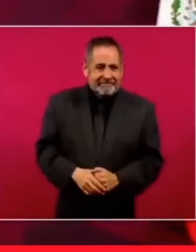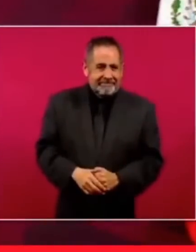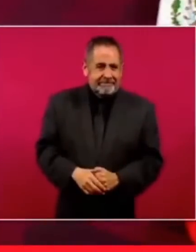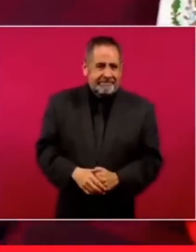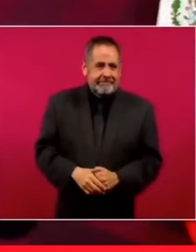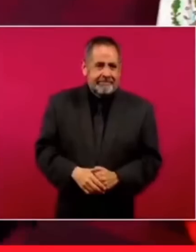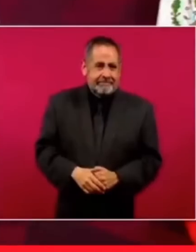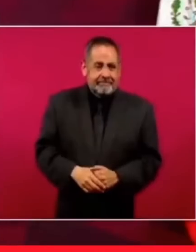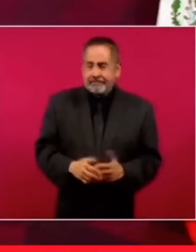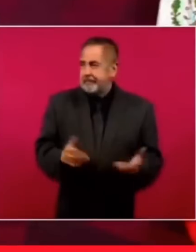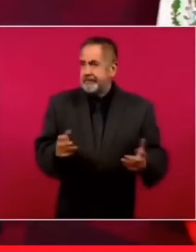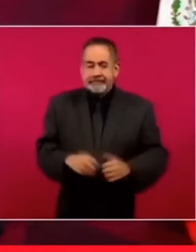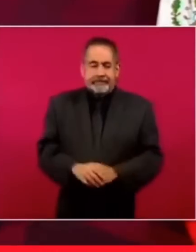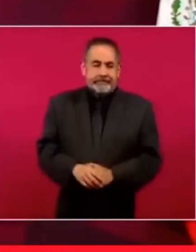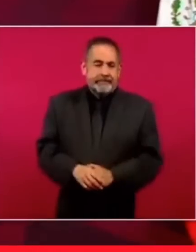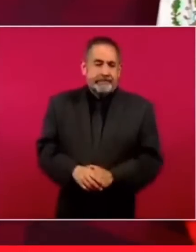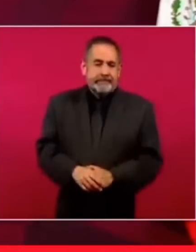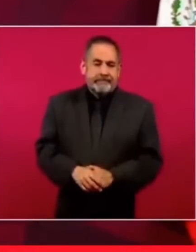Digo, es